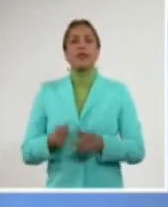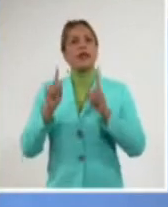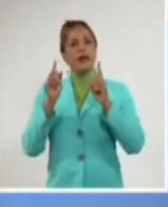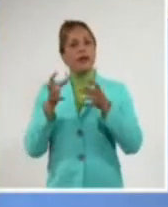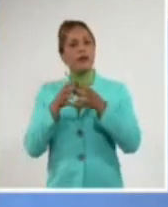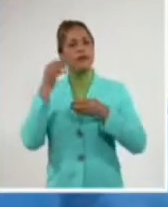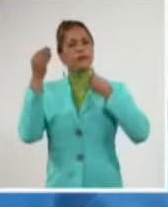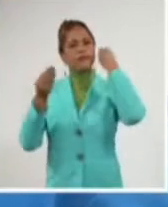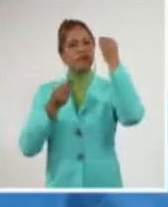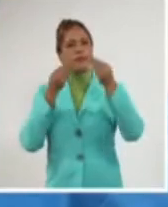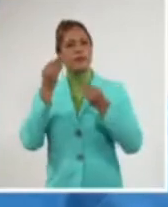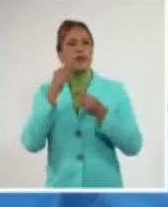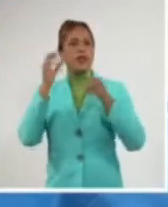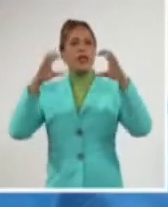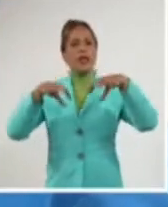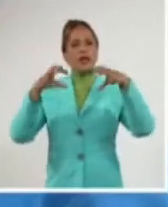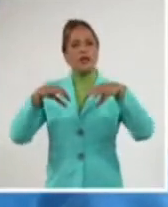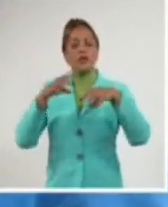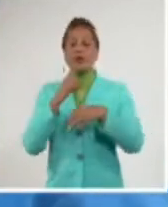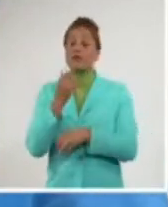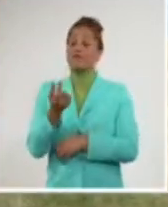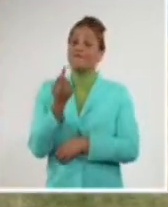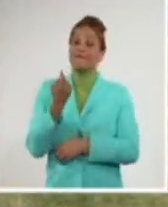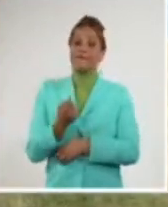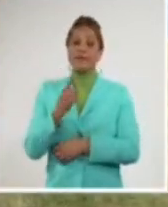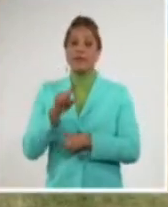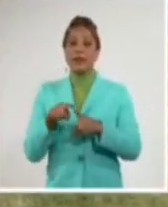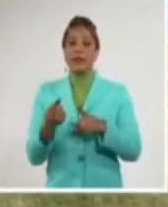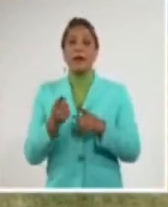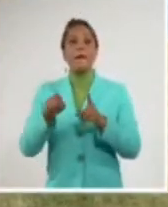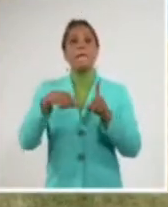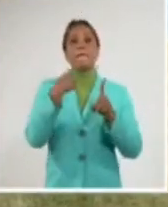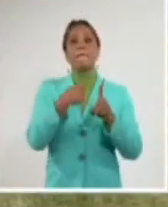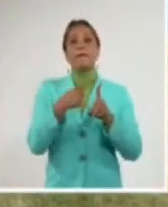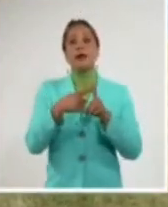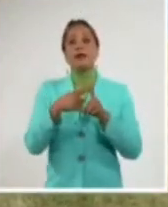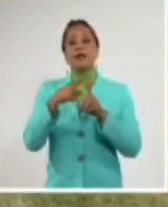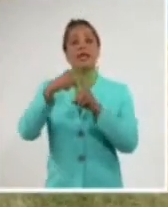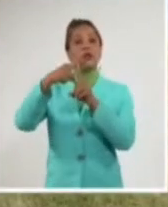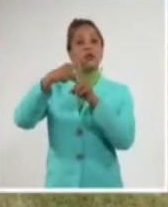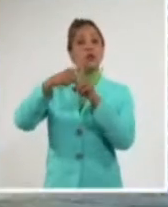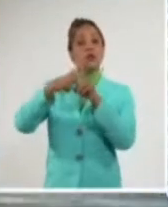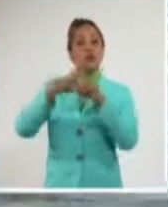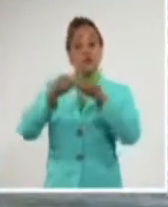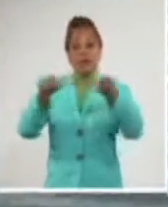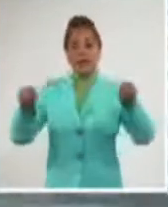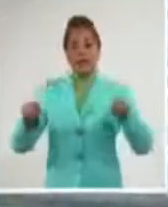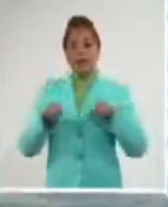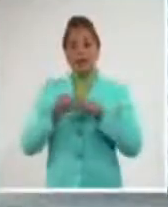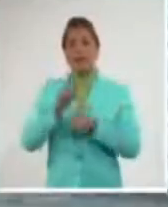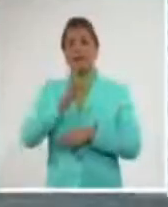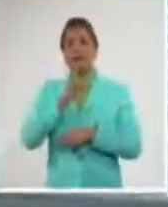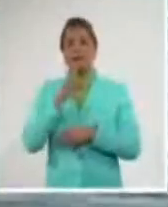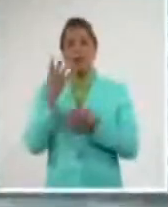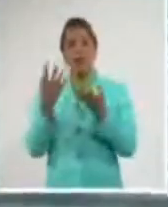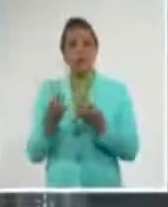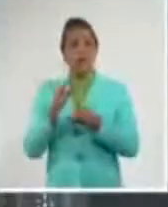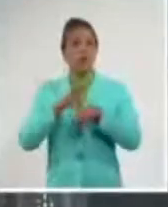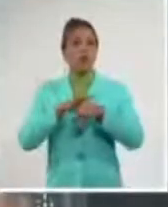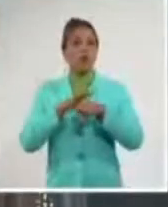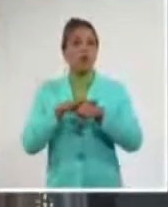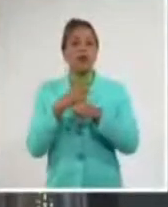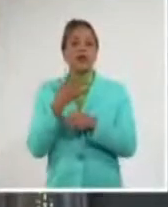déficit de precipitaciones en el país unido al descenso de las fuentes a consecuencia del consumo.